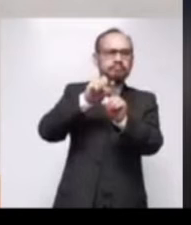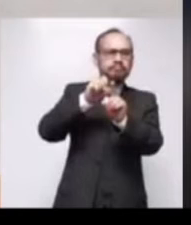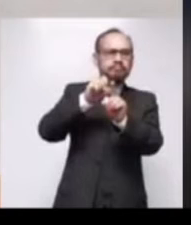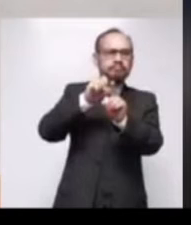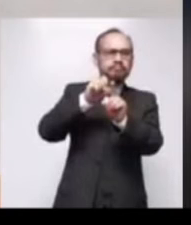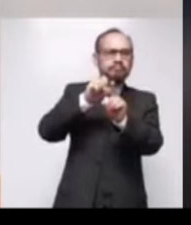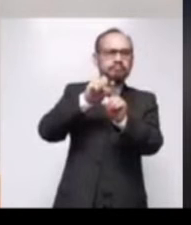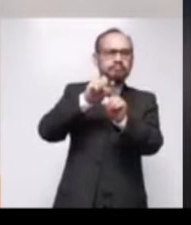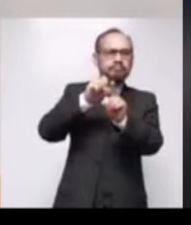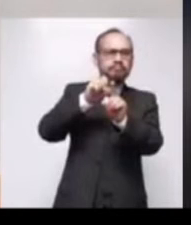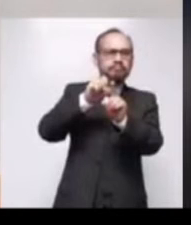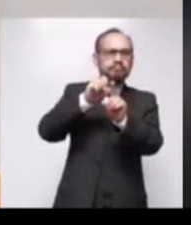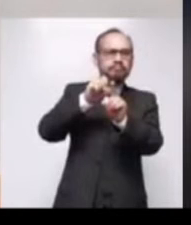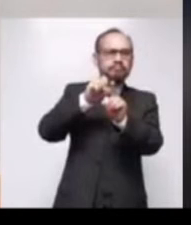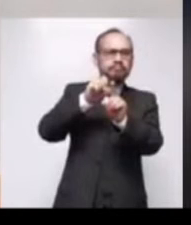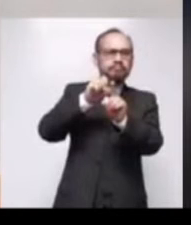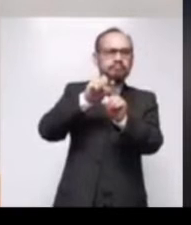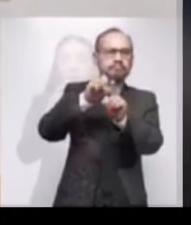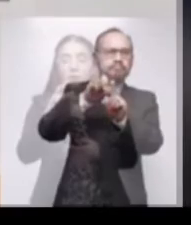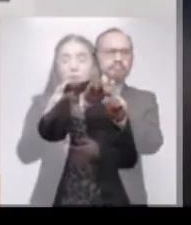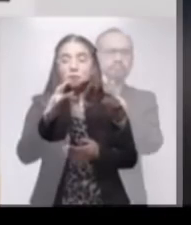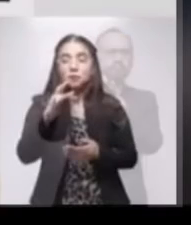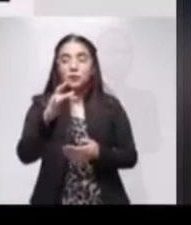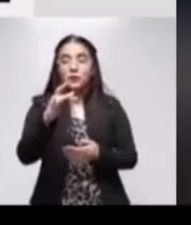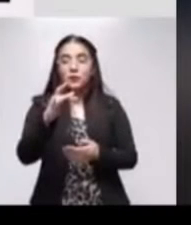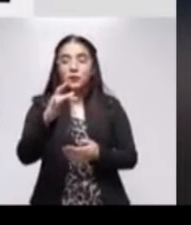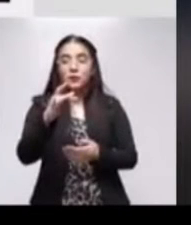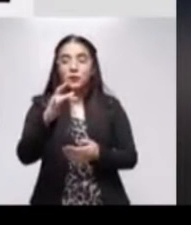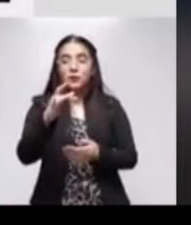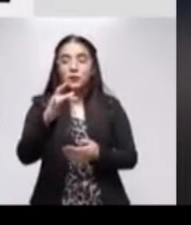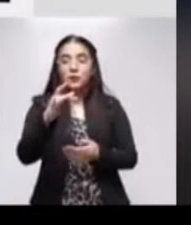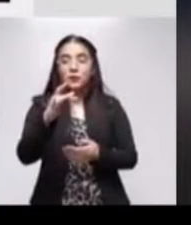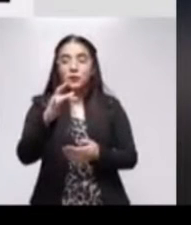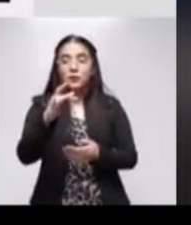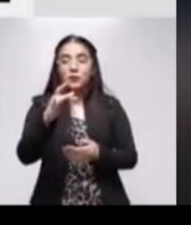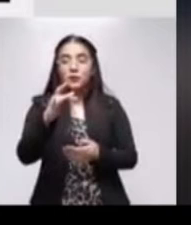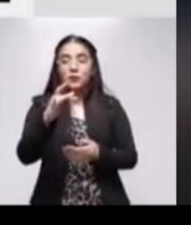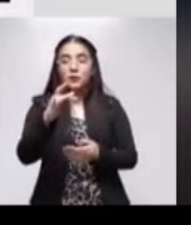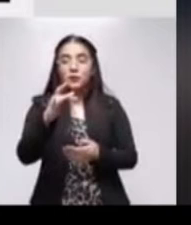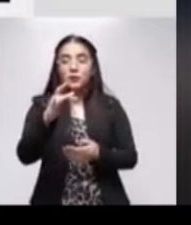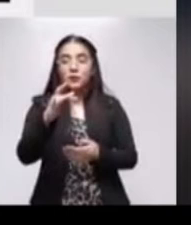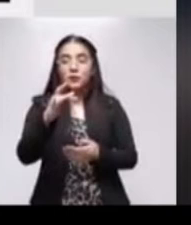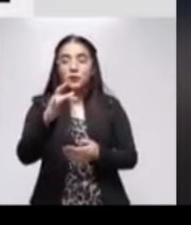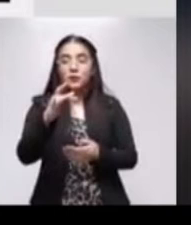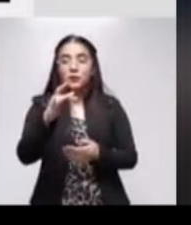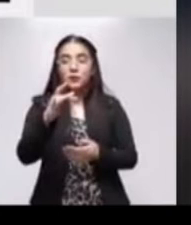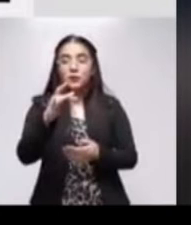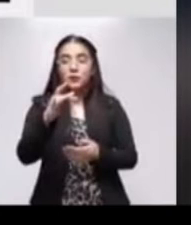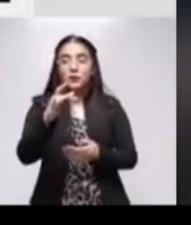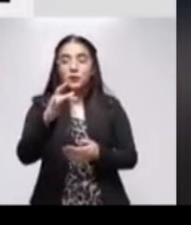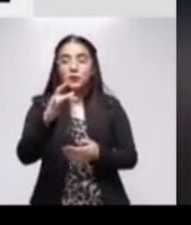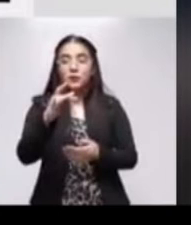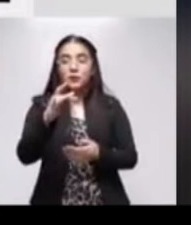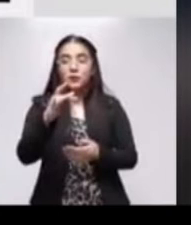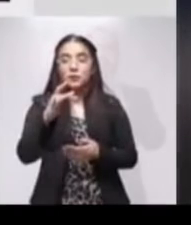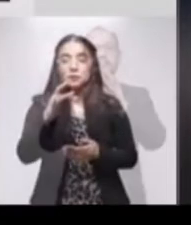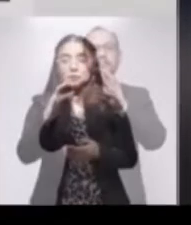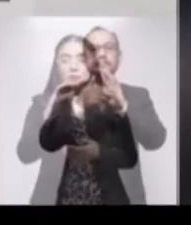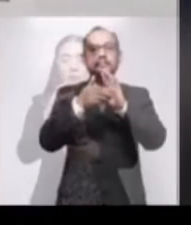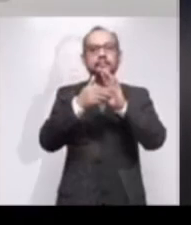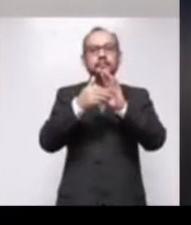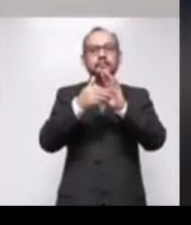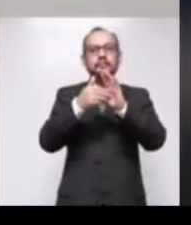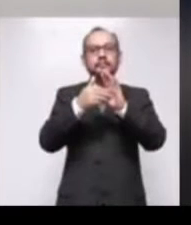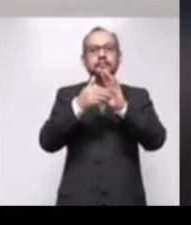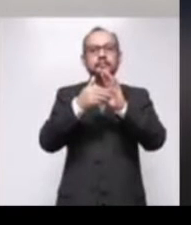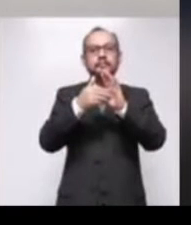por ciudadanos y personas que gozan de derechos constitucionales y se debe vivir en sociedad en igualdad de trato y de circunstancia.